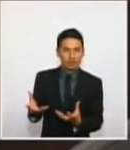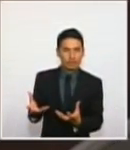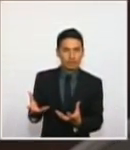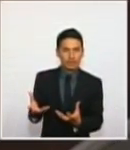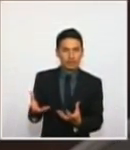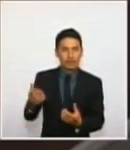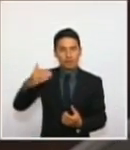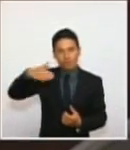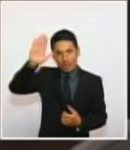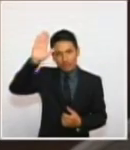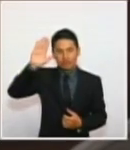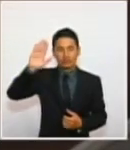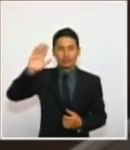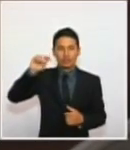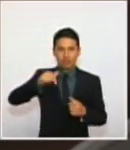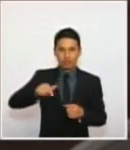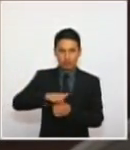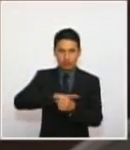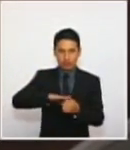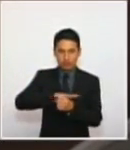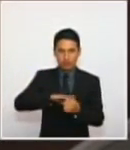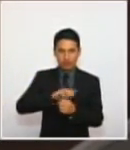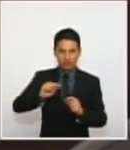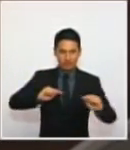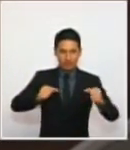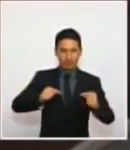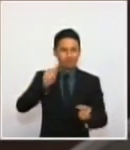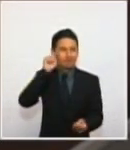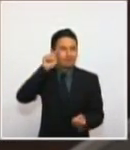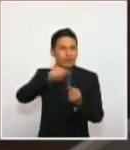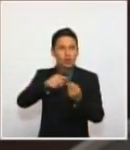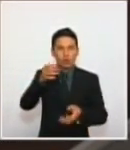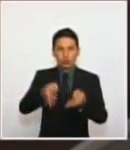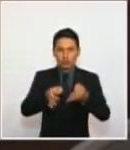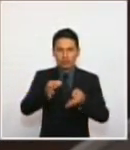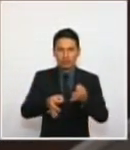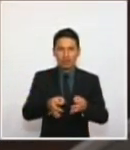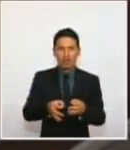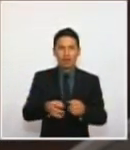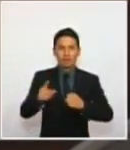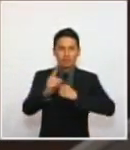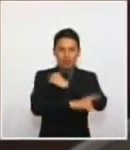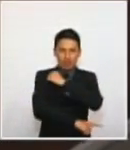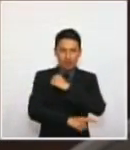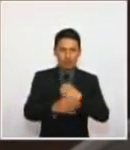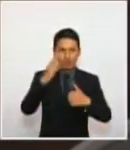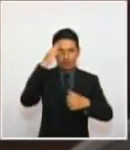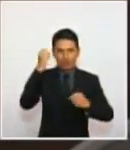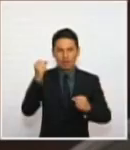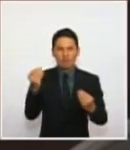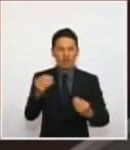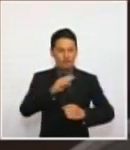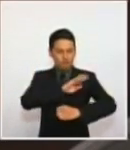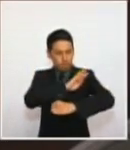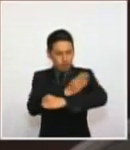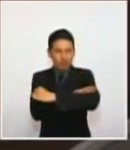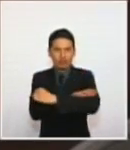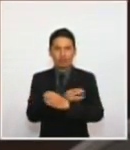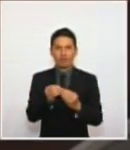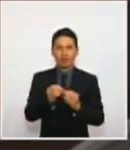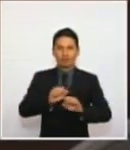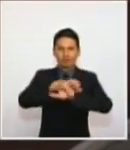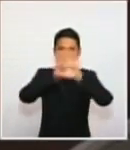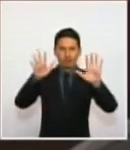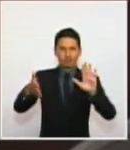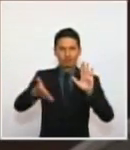mayoría en esta plenaria, de apostar por la justicia penal militar para fortalecerla, para hacerla transparente,